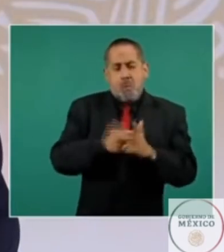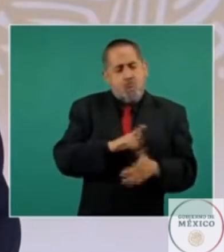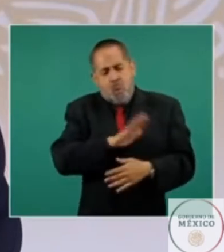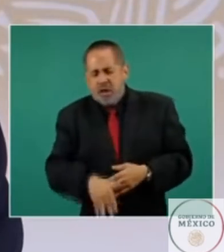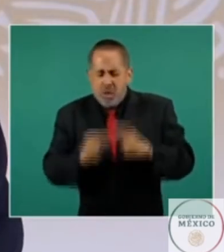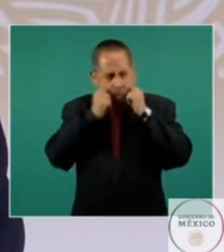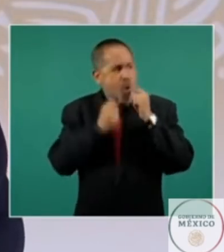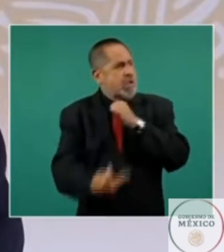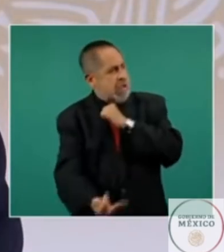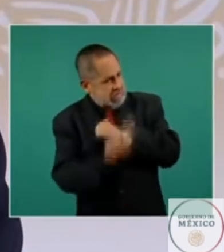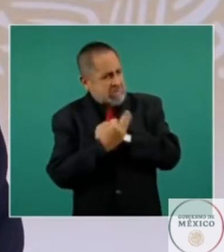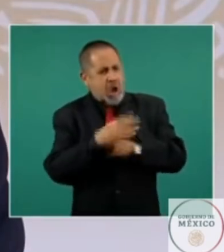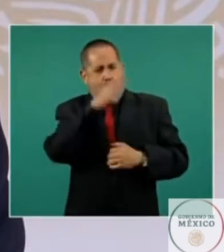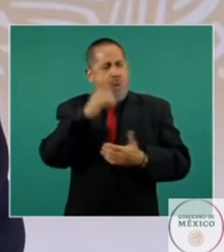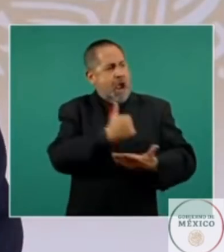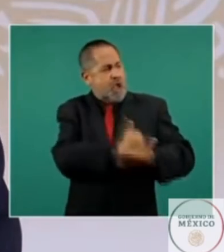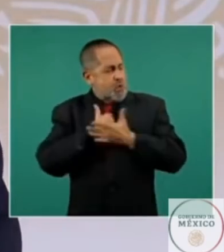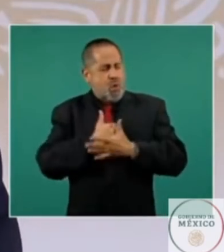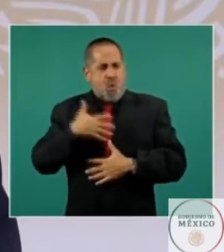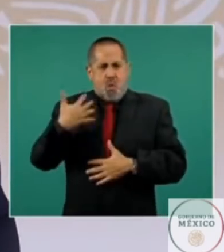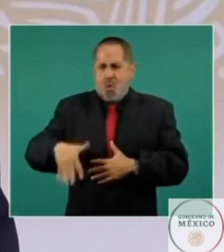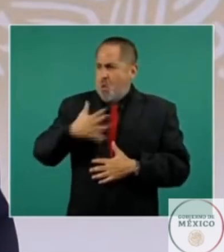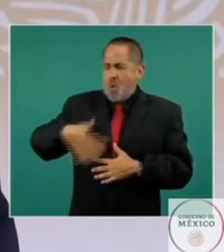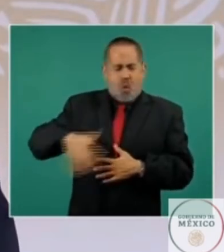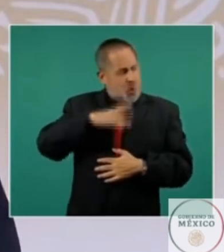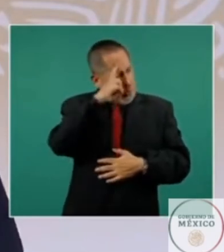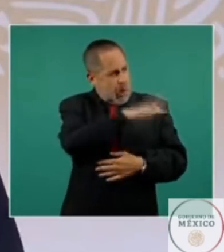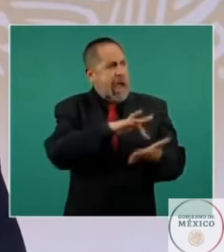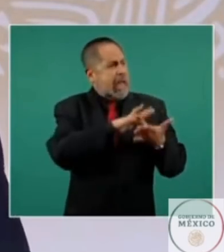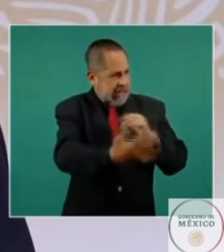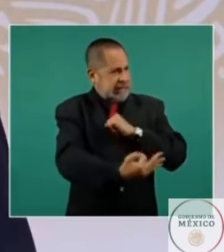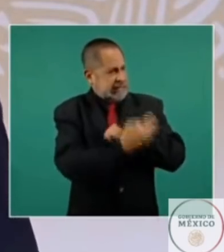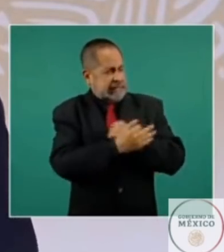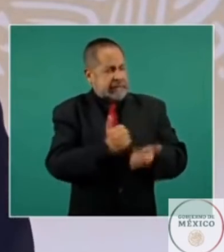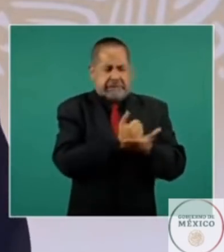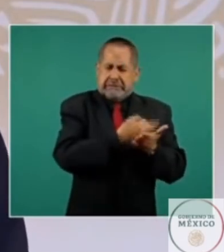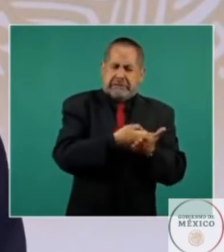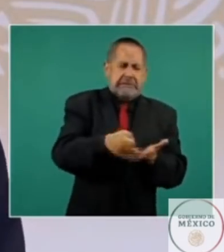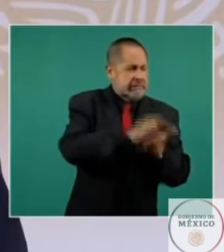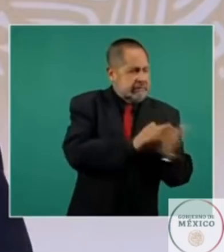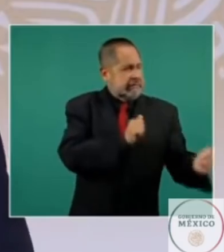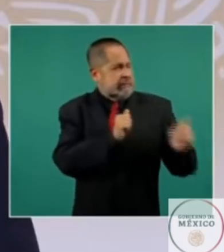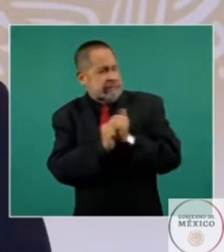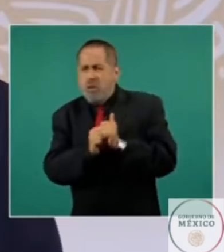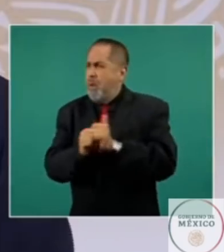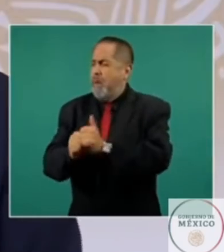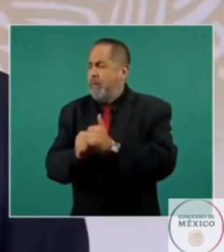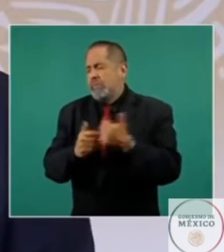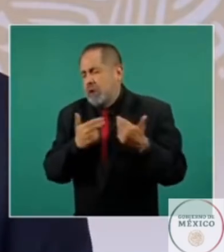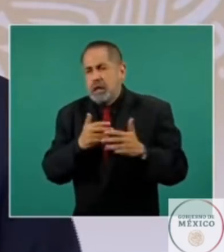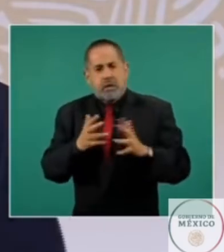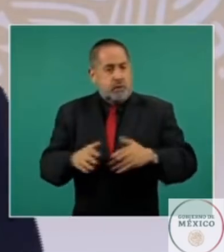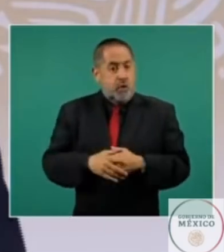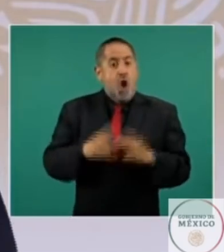nuestra causa y todo el país ha mostrado su gratitud por su heroica acción». Dos de aquellos bravos